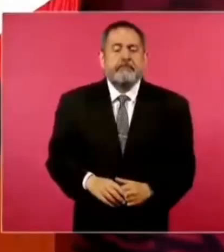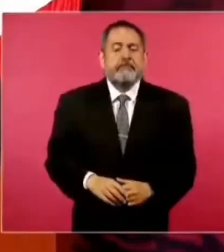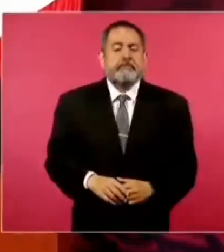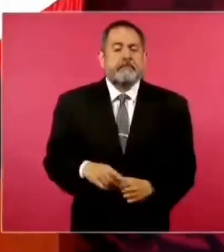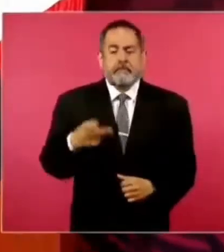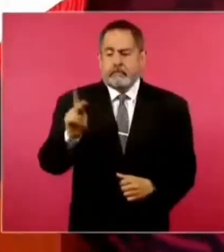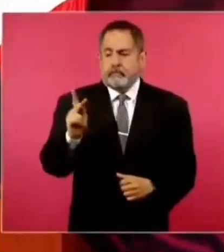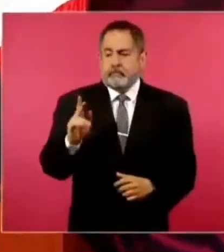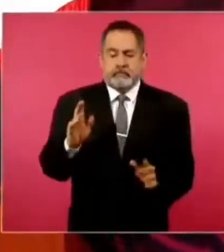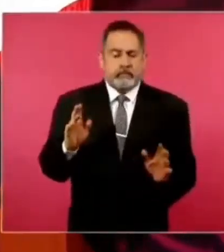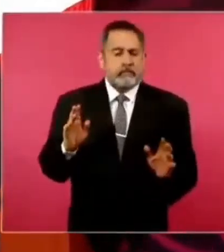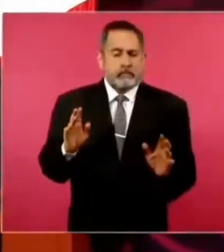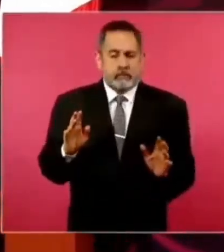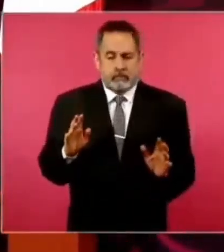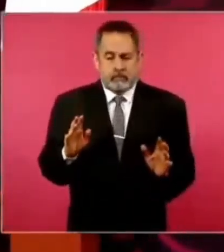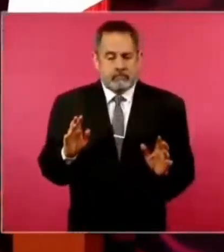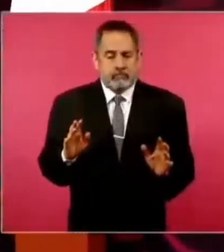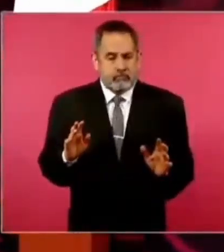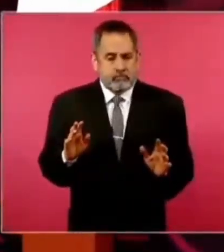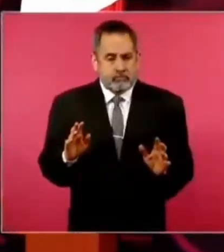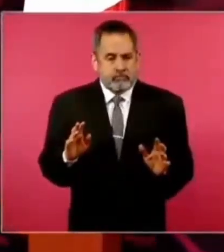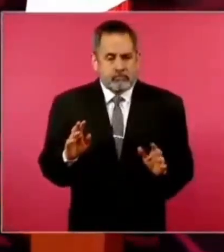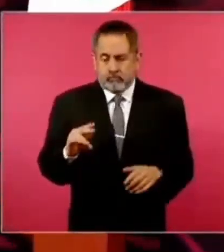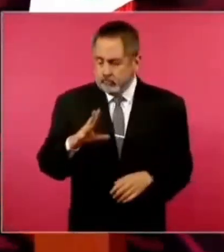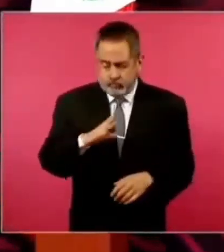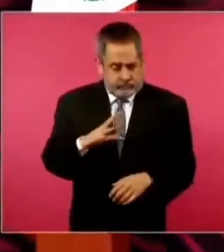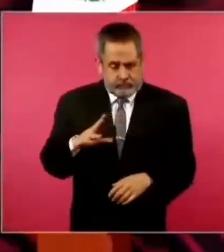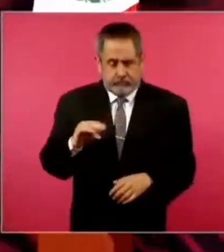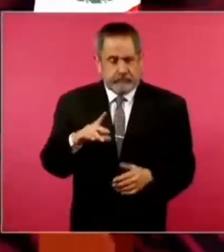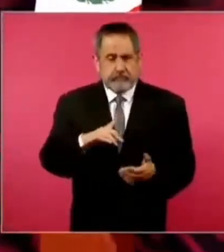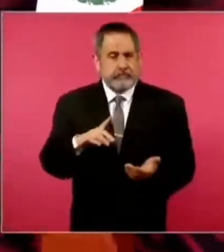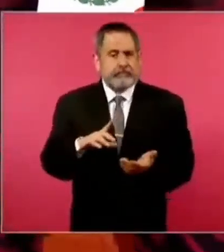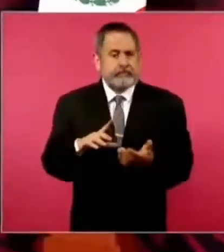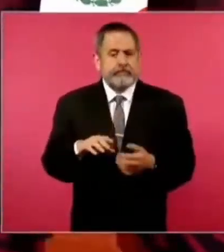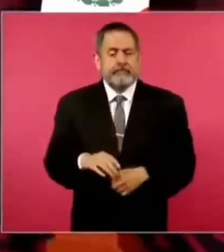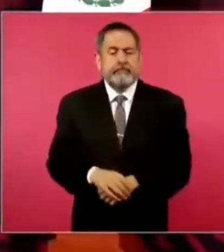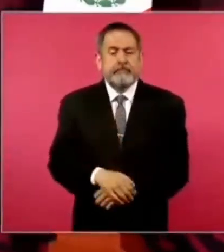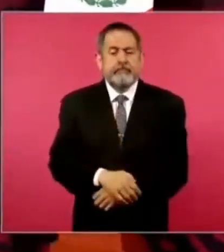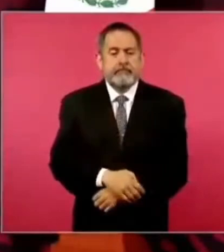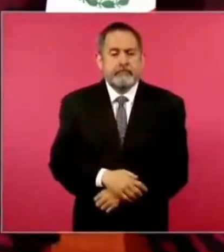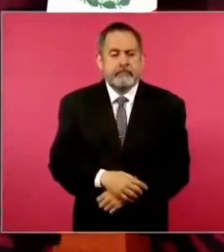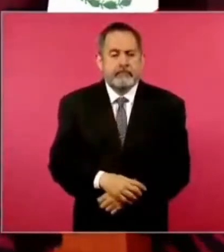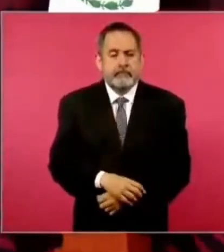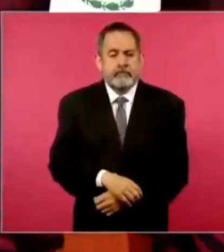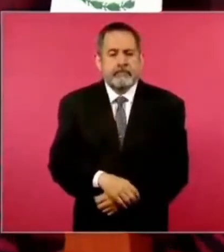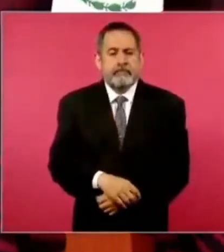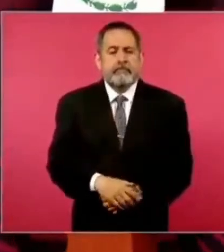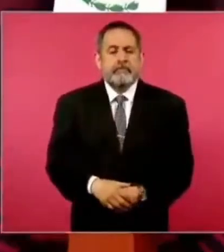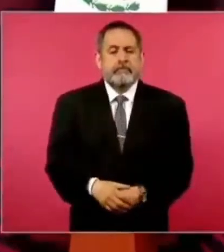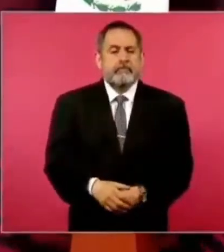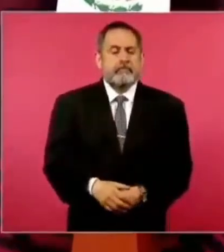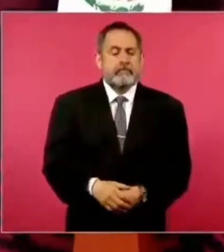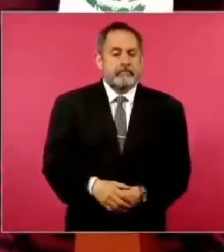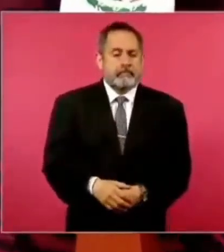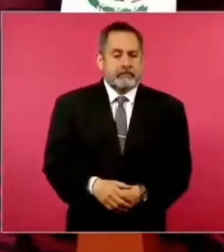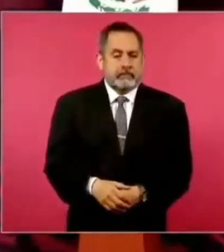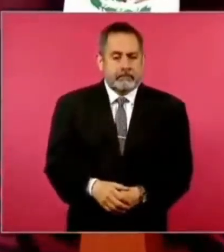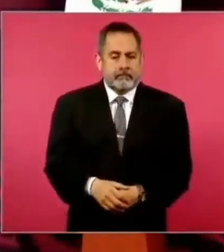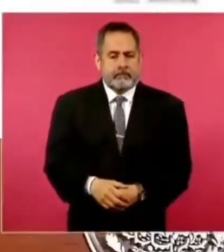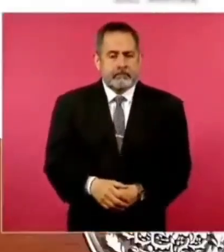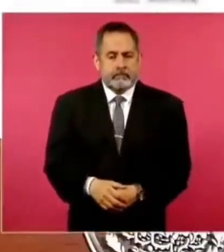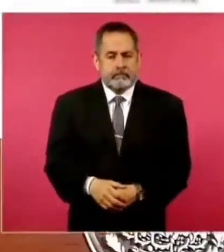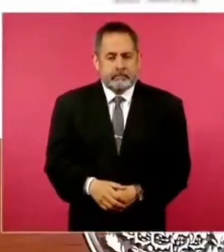Pero no ha habido en